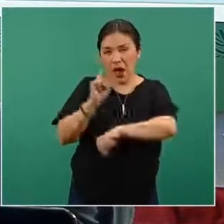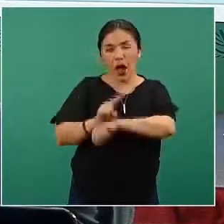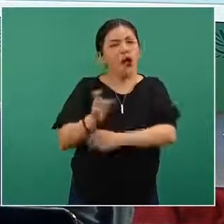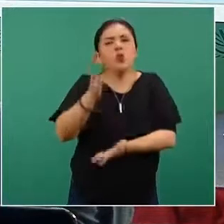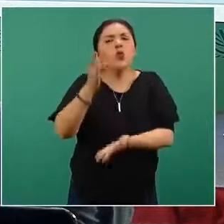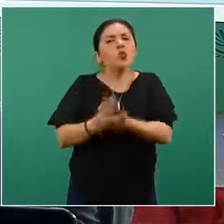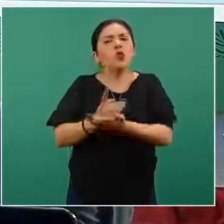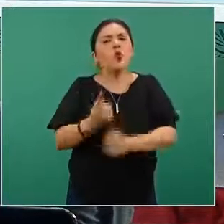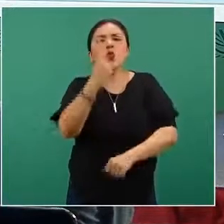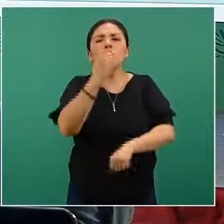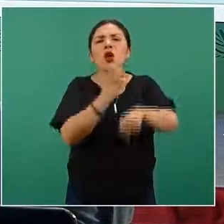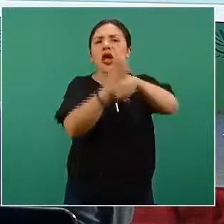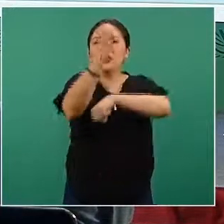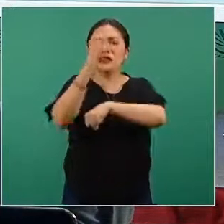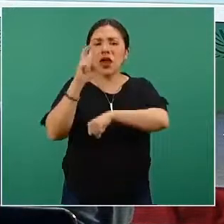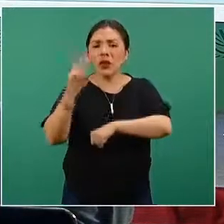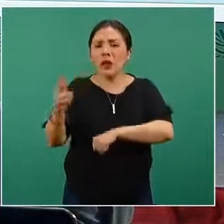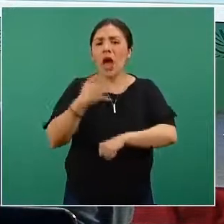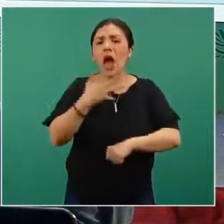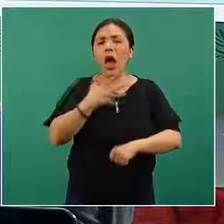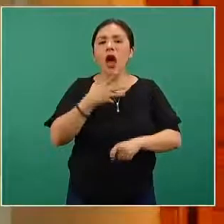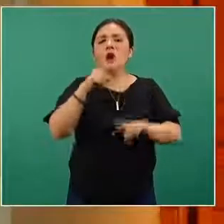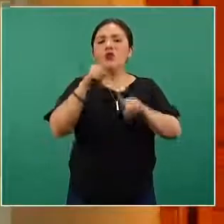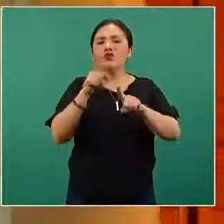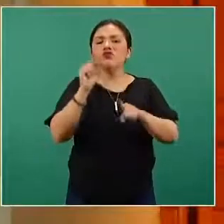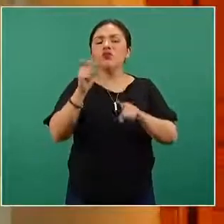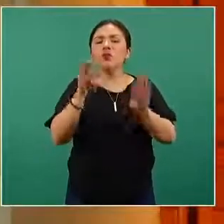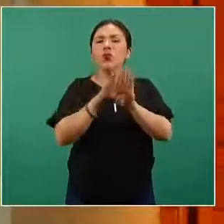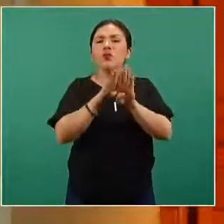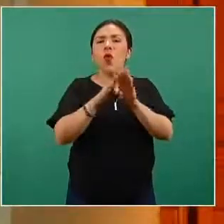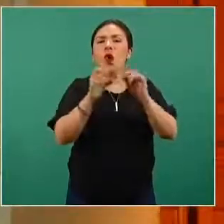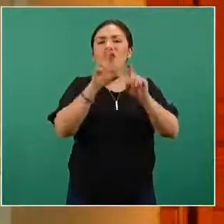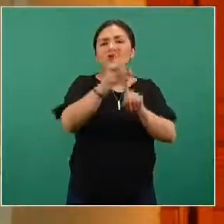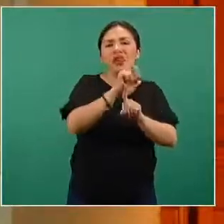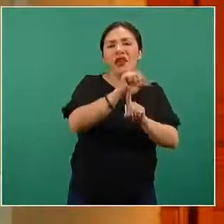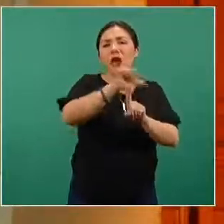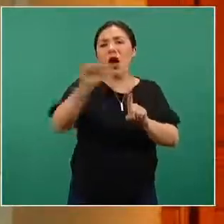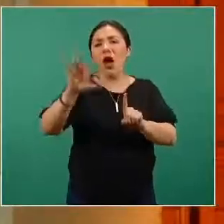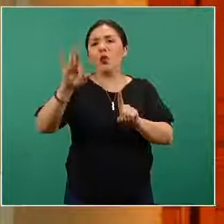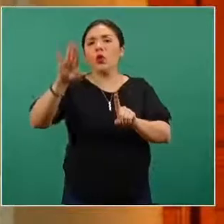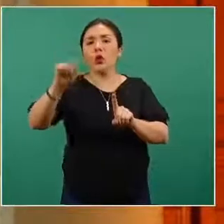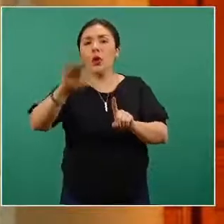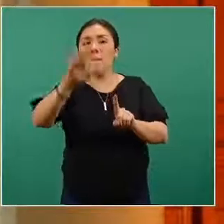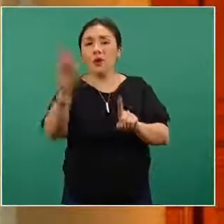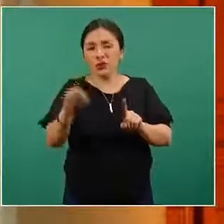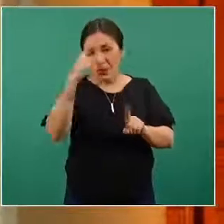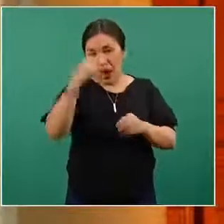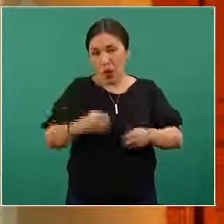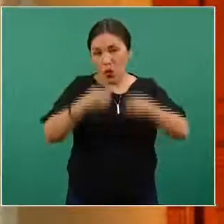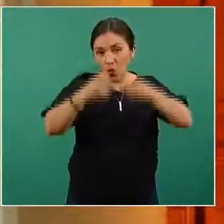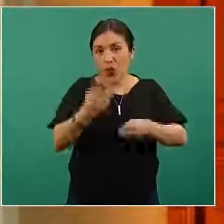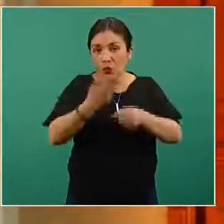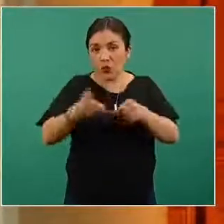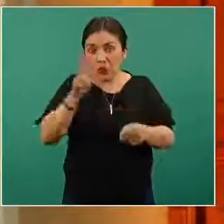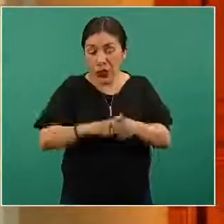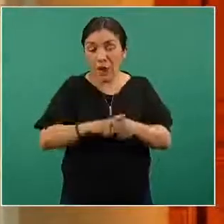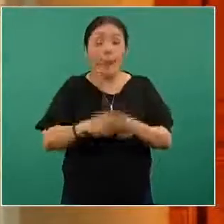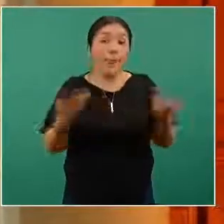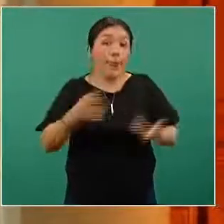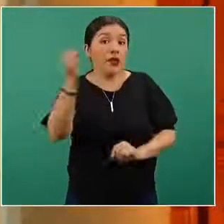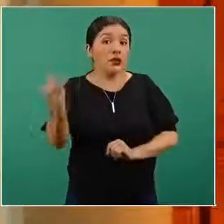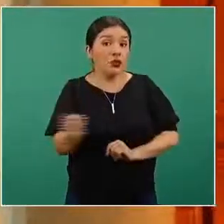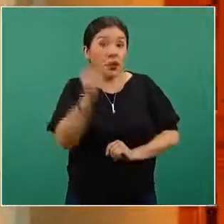sólo una entidad federativa se encuentra en el rango entre el 30 y el 49 por ciento de ocupación y que